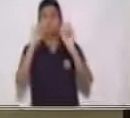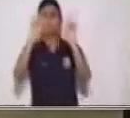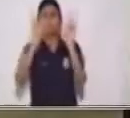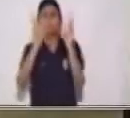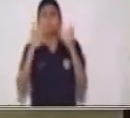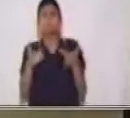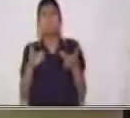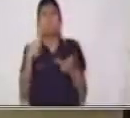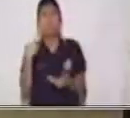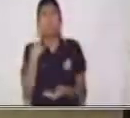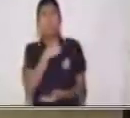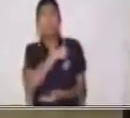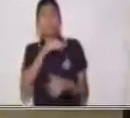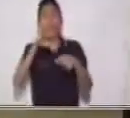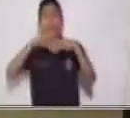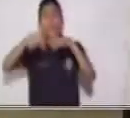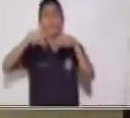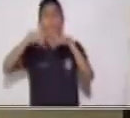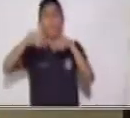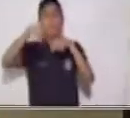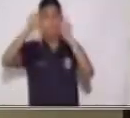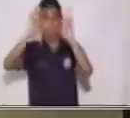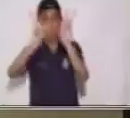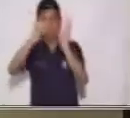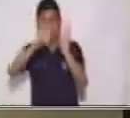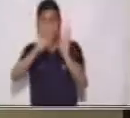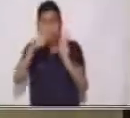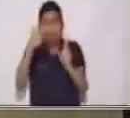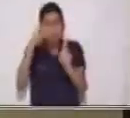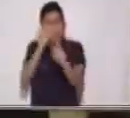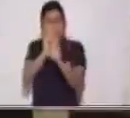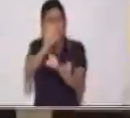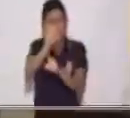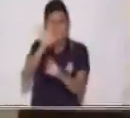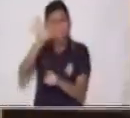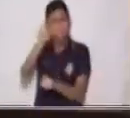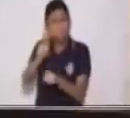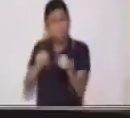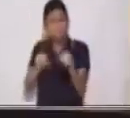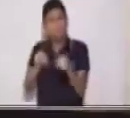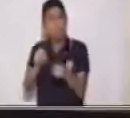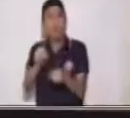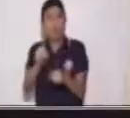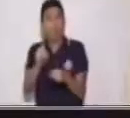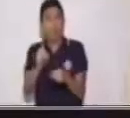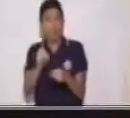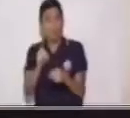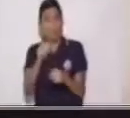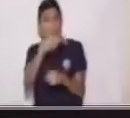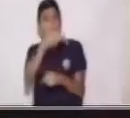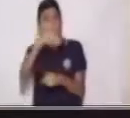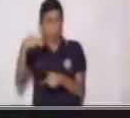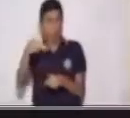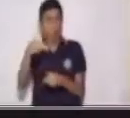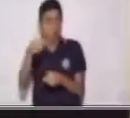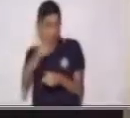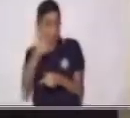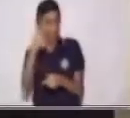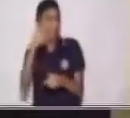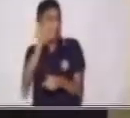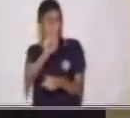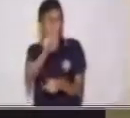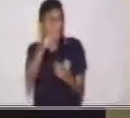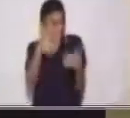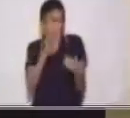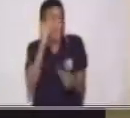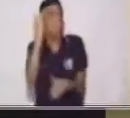nuestra actividad del día de hoy. Si te das cuenta, yo tengo a alguien por aquí. Sí, yo sé